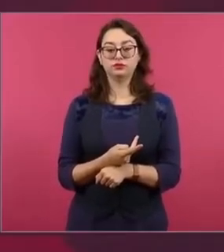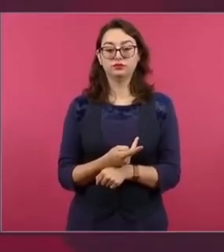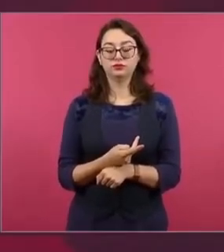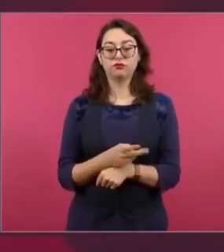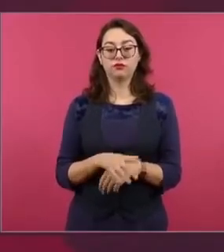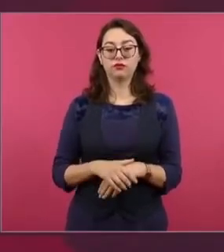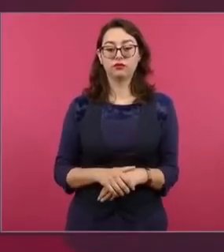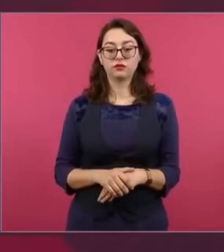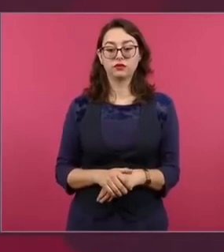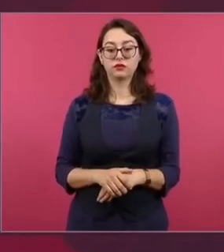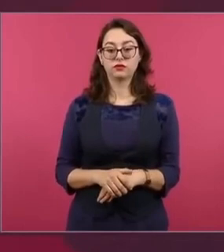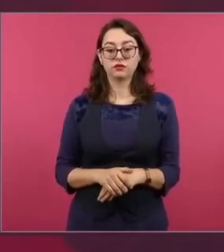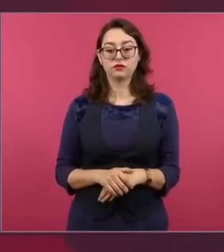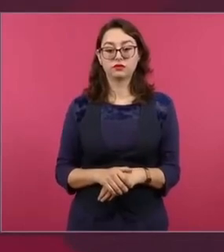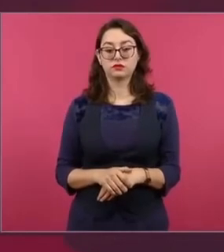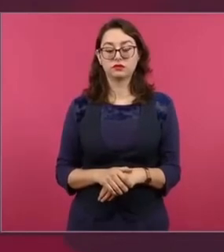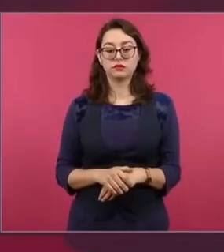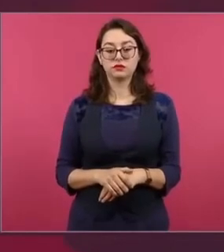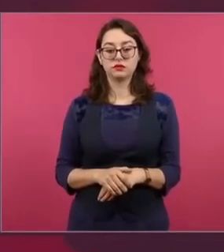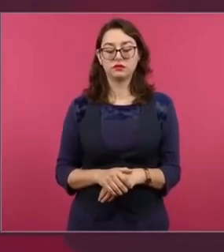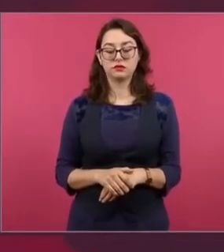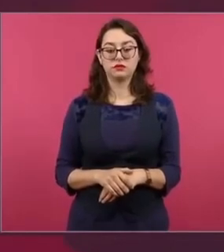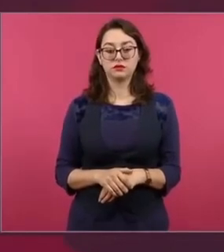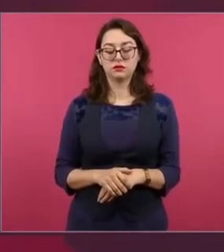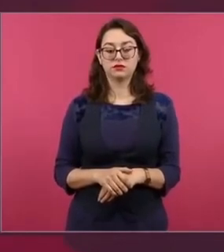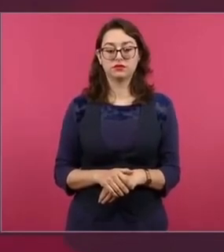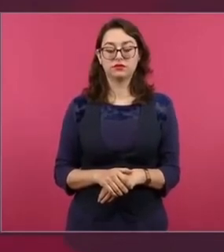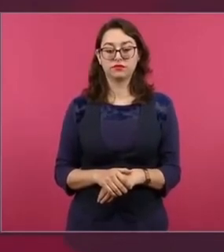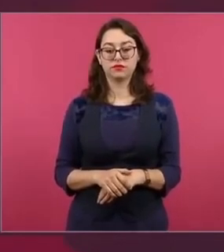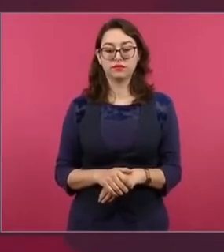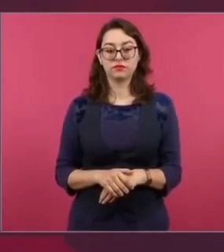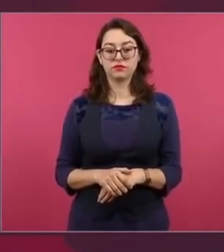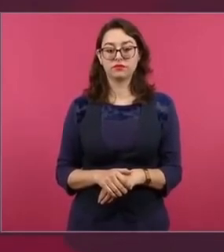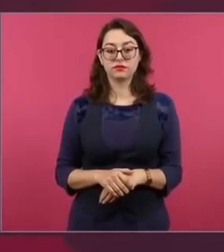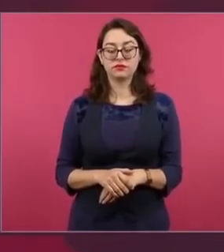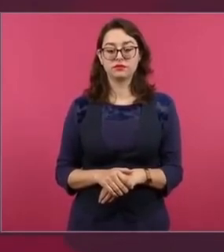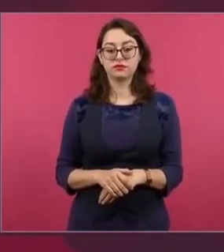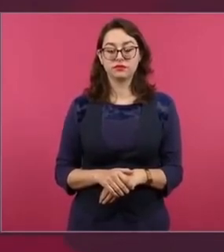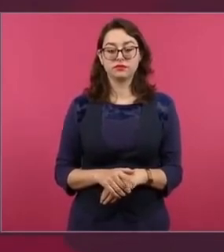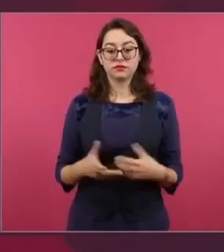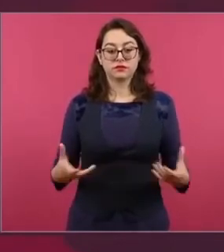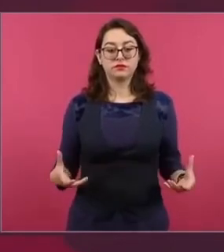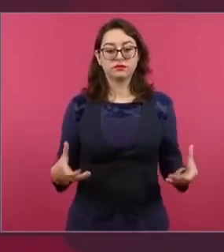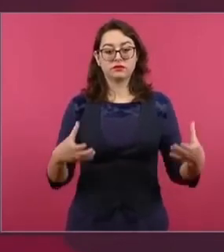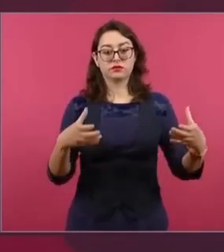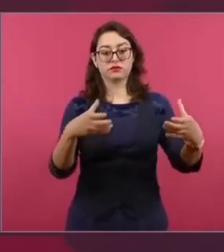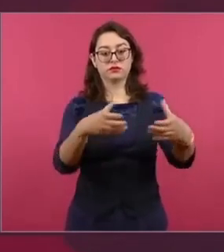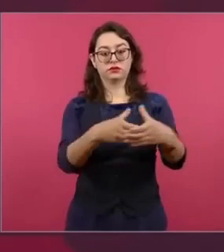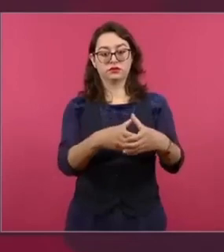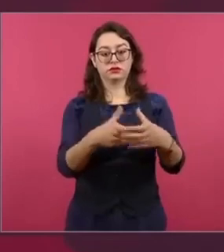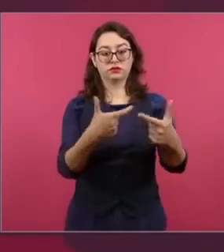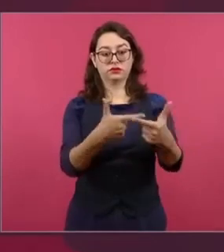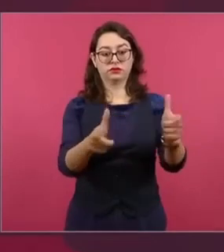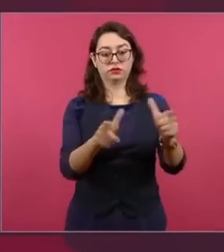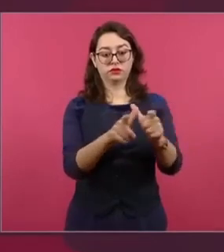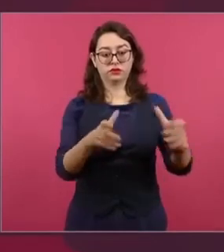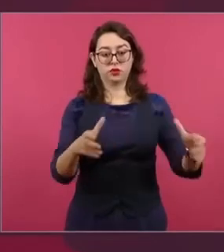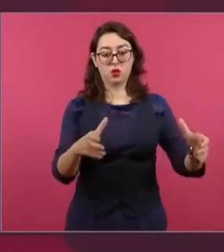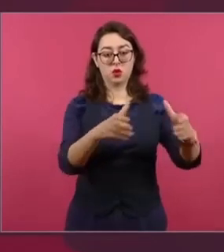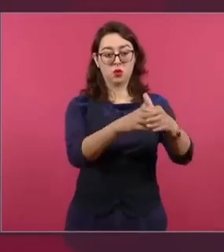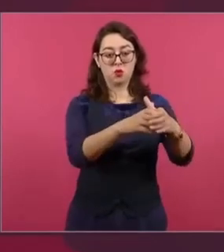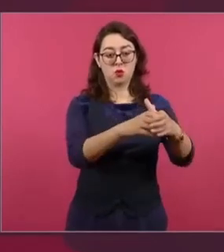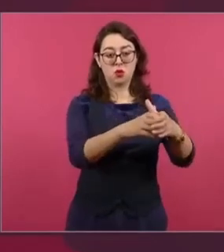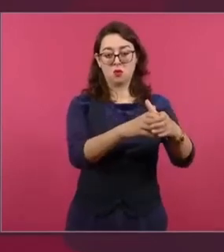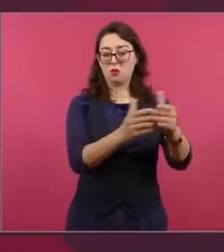incluso con actitudes muy contrarias a nosotros, quemó unos libros.